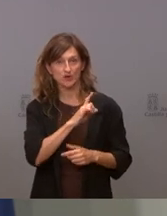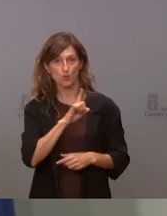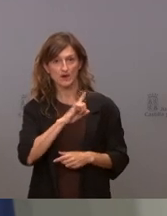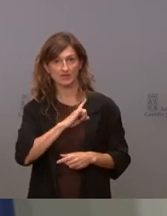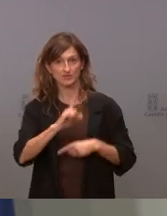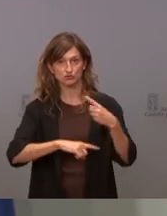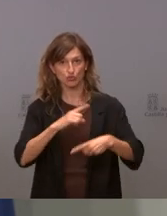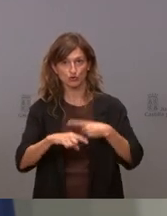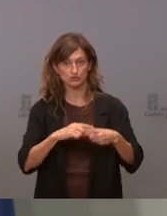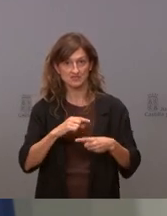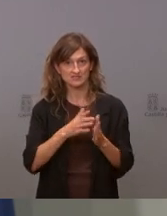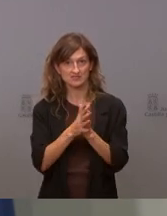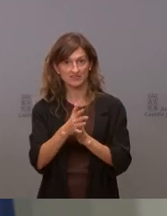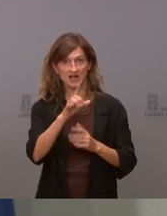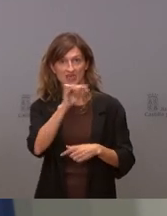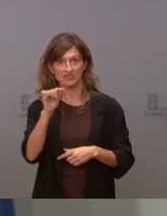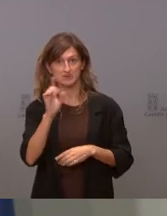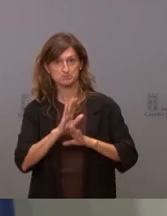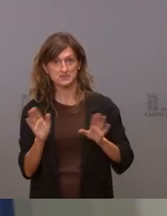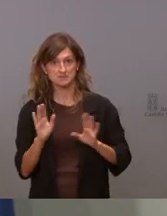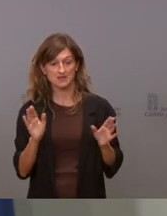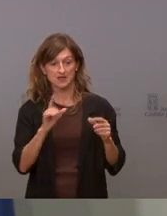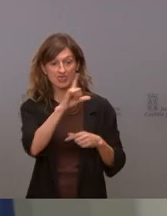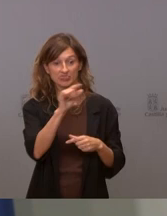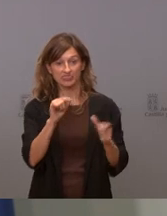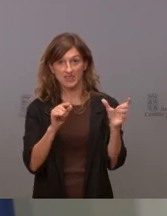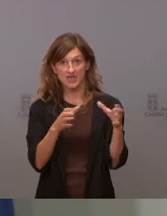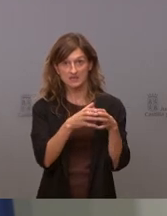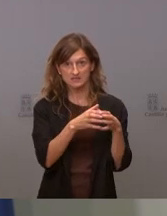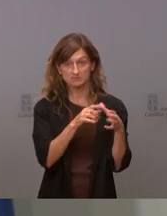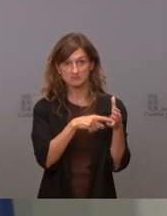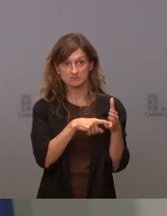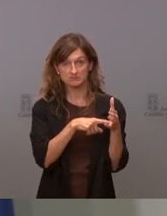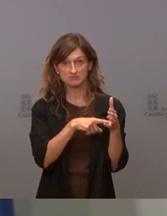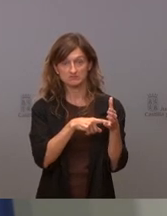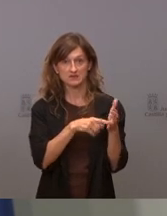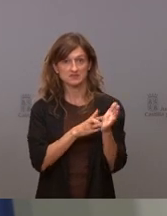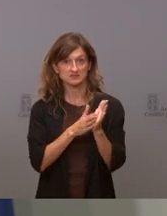los días con lo cual ya solo hay 100 señores de esos 100 señores tenemos